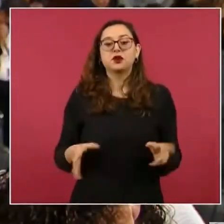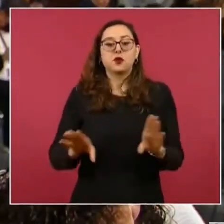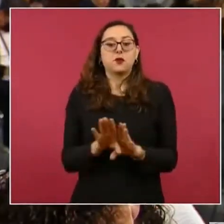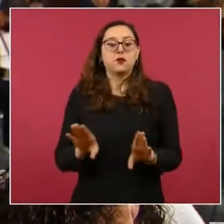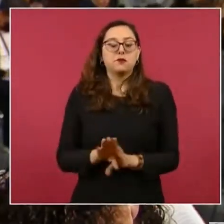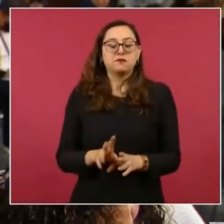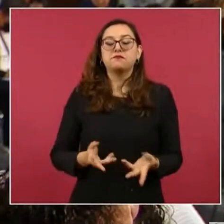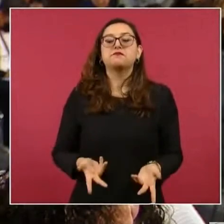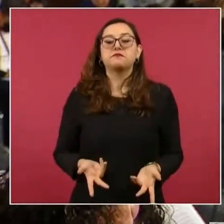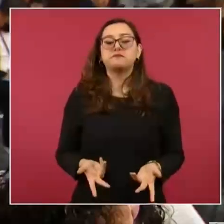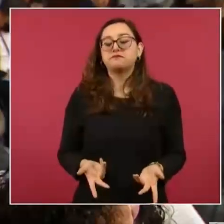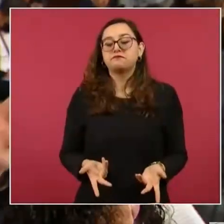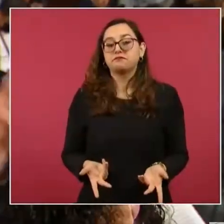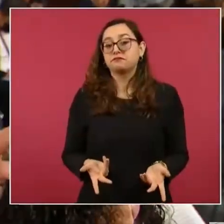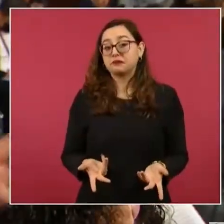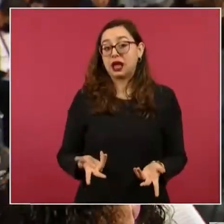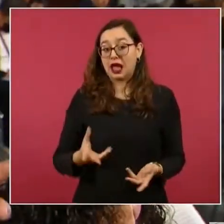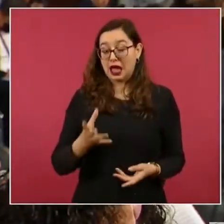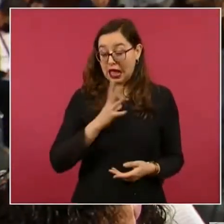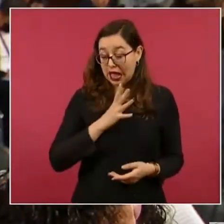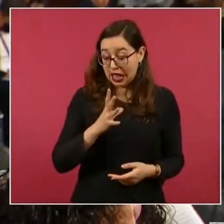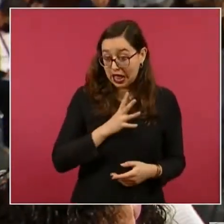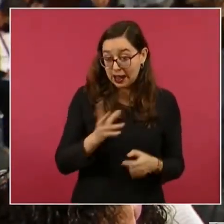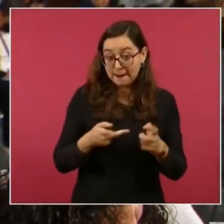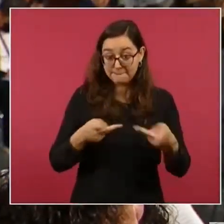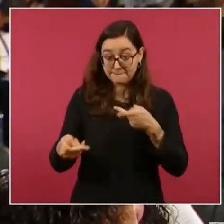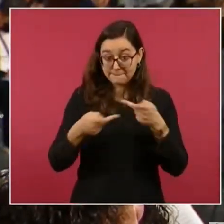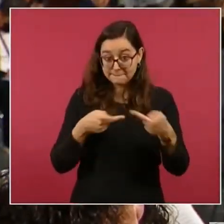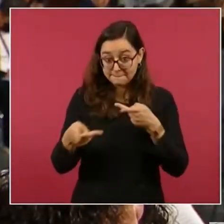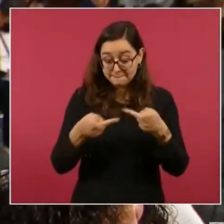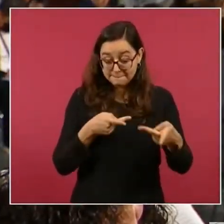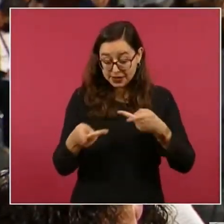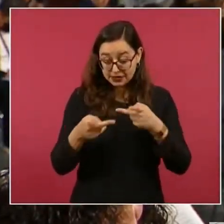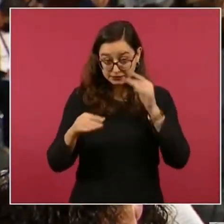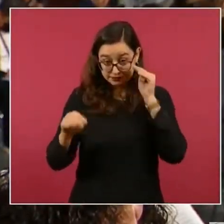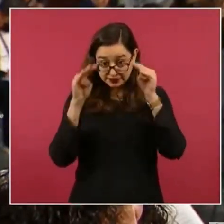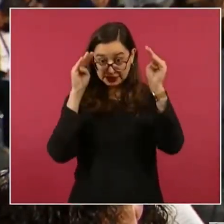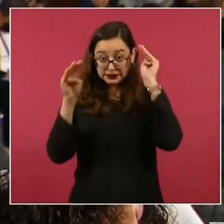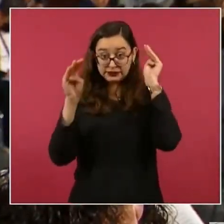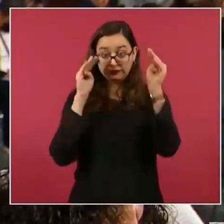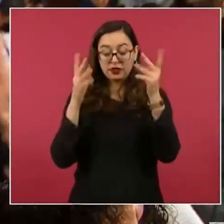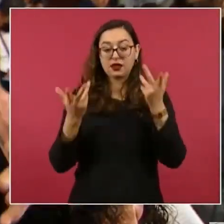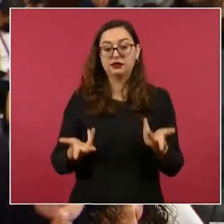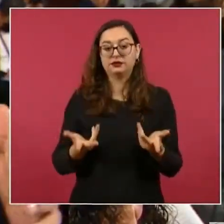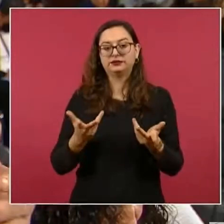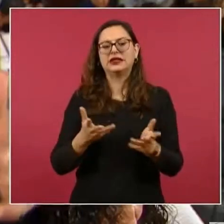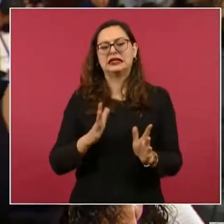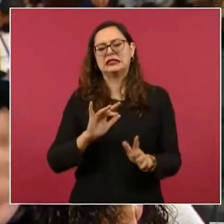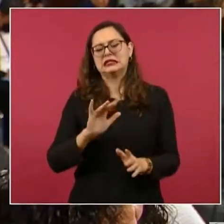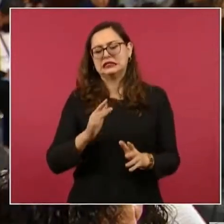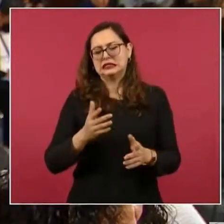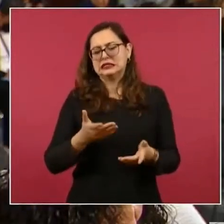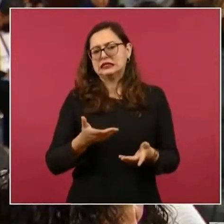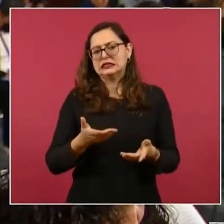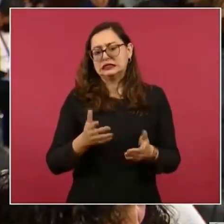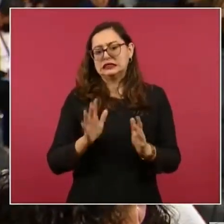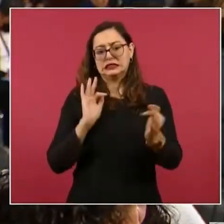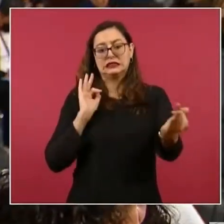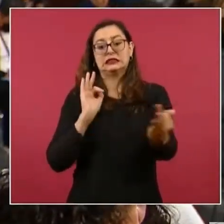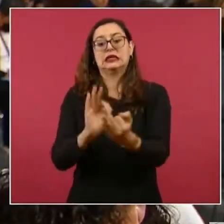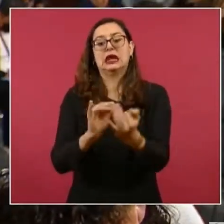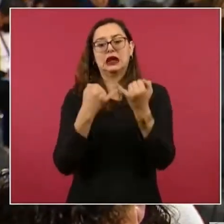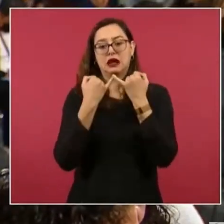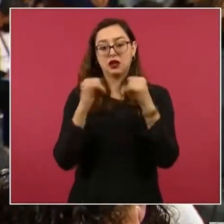si ya están estas estrategias de mercado, más que elaborándose, porque tenemos cerca la